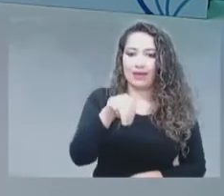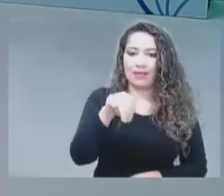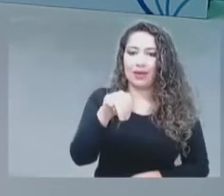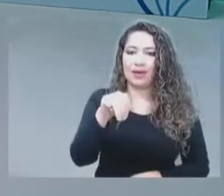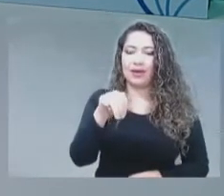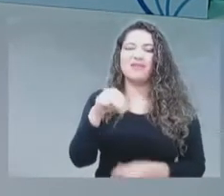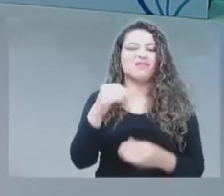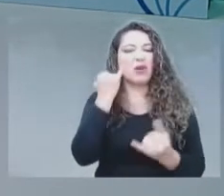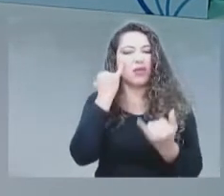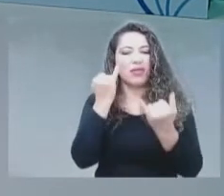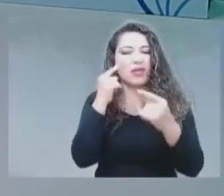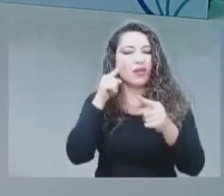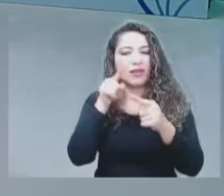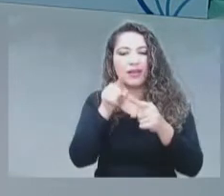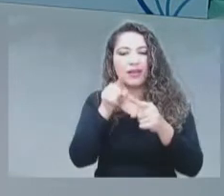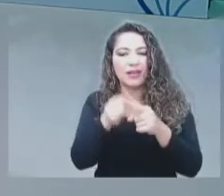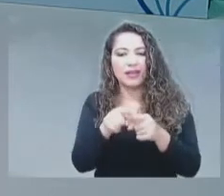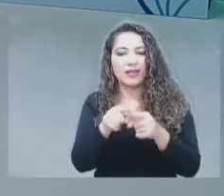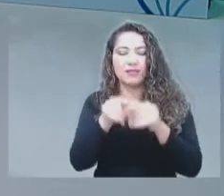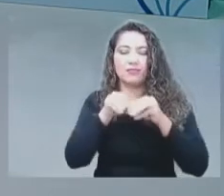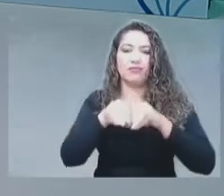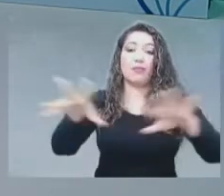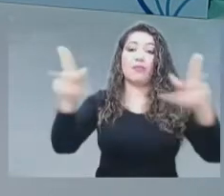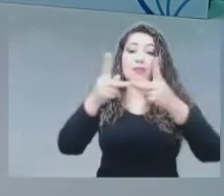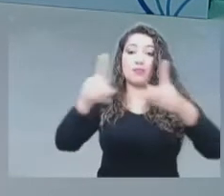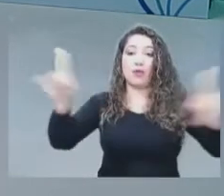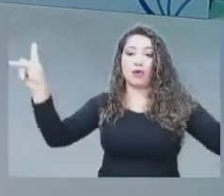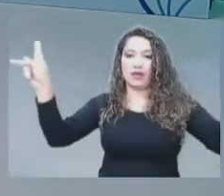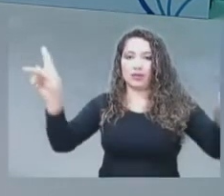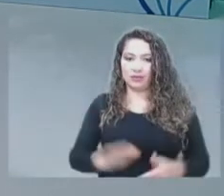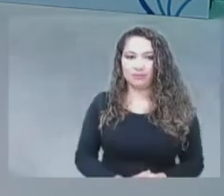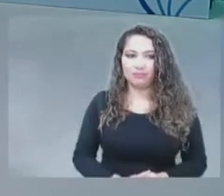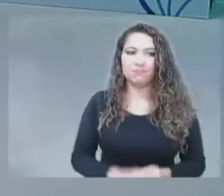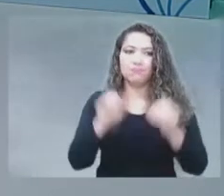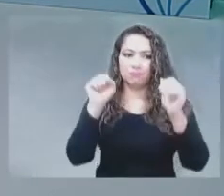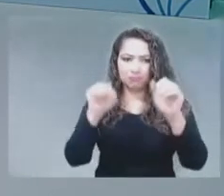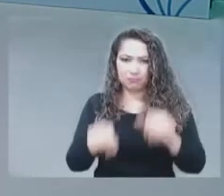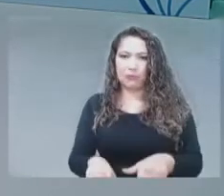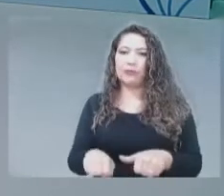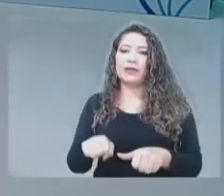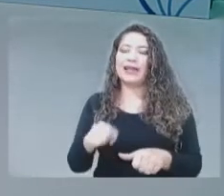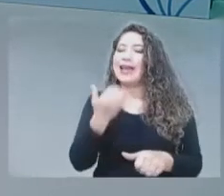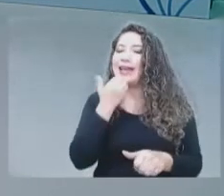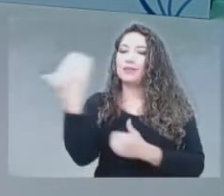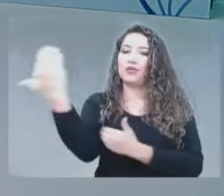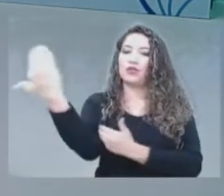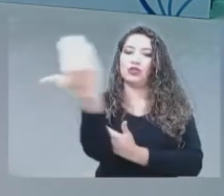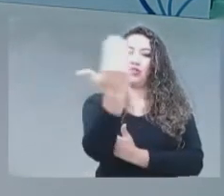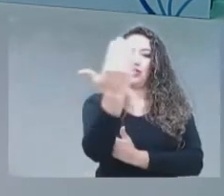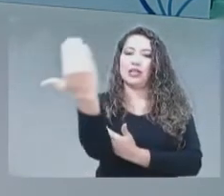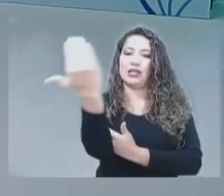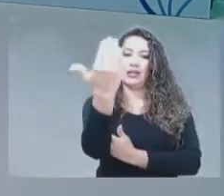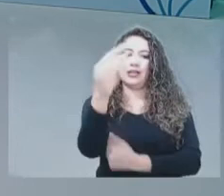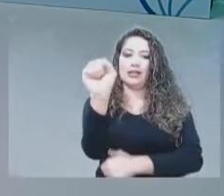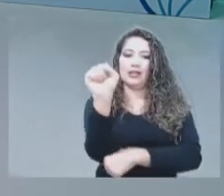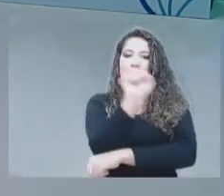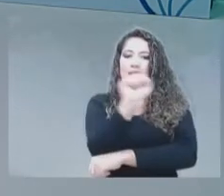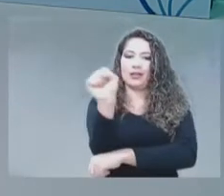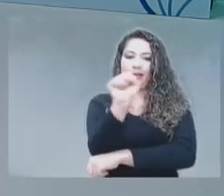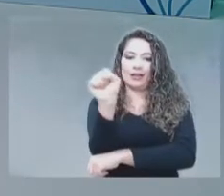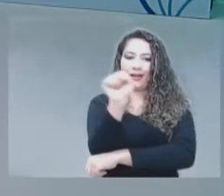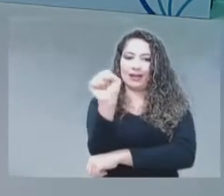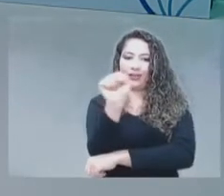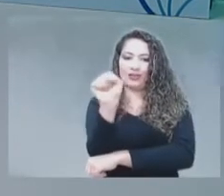transmisión de eventos públicos, particularmente los autocinemas. Entonces, en varios sitios, en varias ciudades del país se